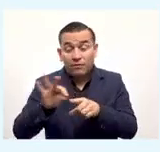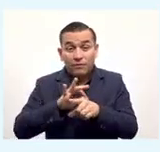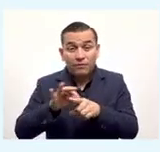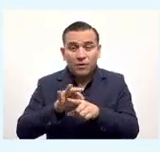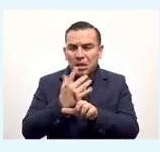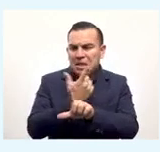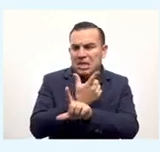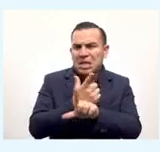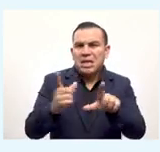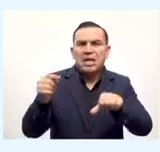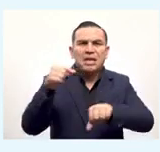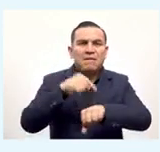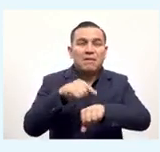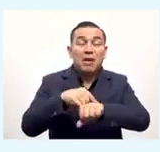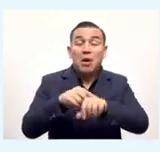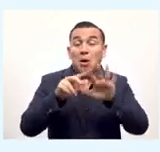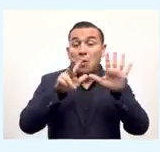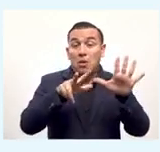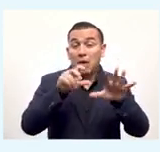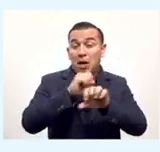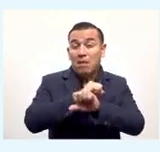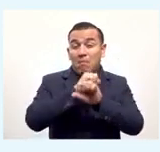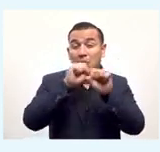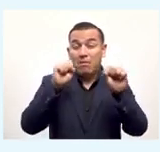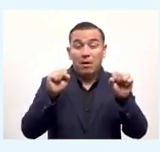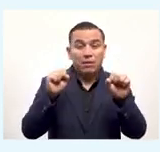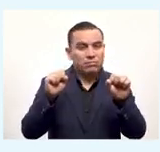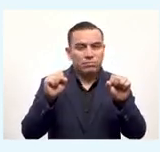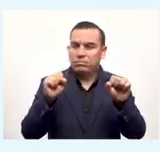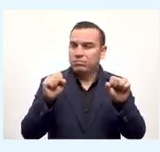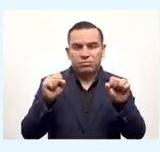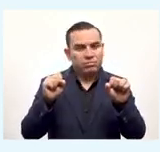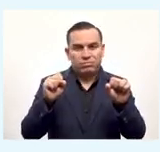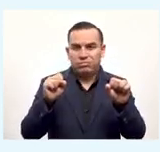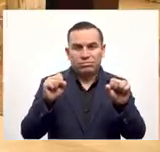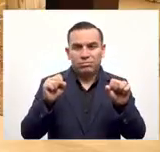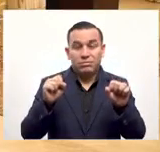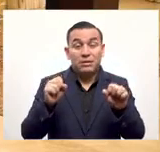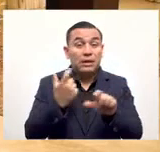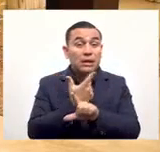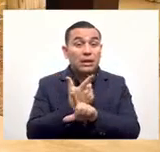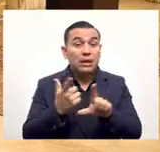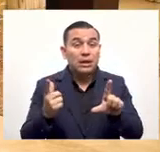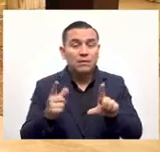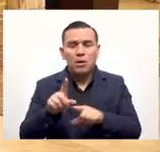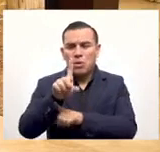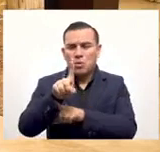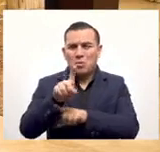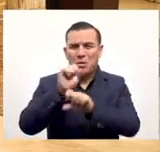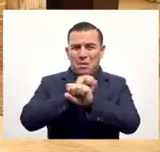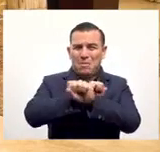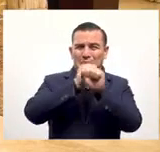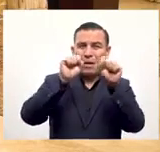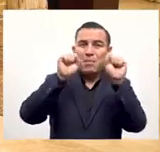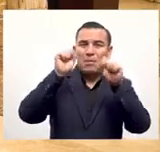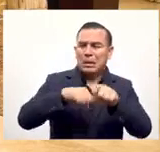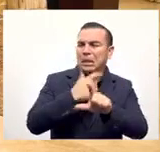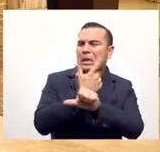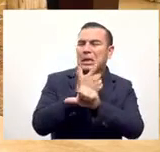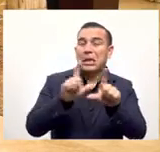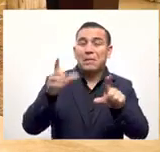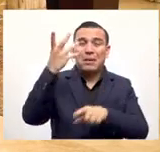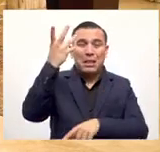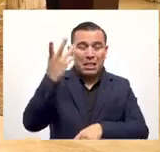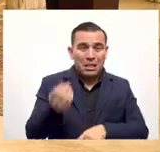funciona a cualquier hora no es a las 8 de la mañana cuando abren la casa de remesas no se la puede enviar a la 1 de la mañana a